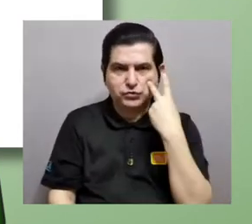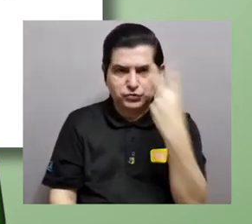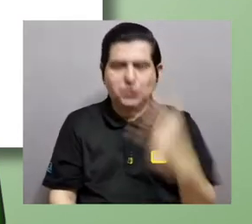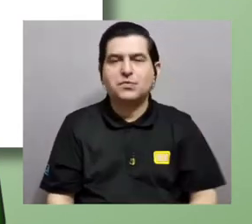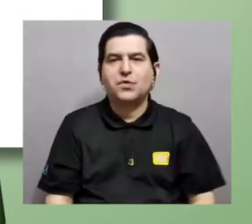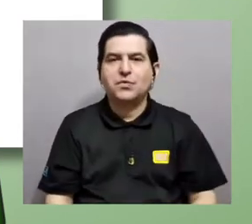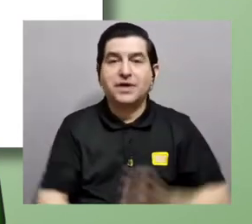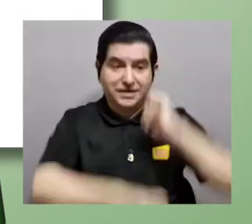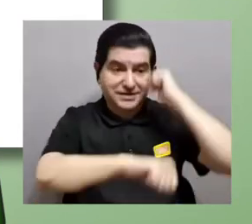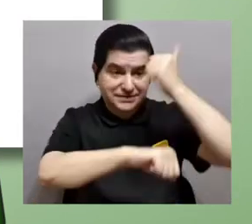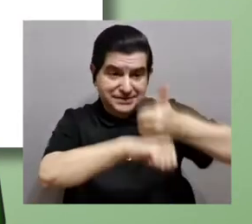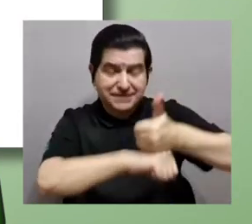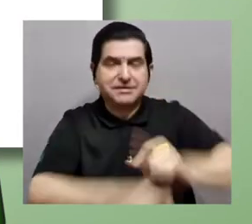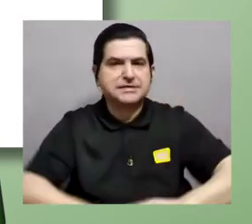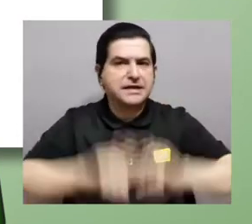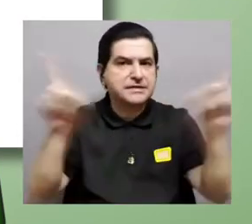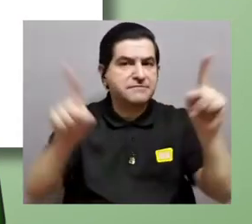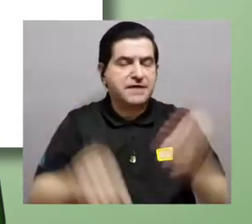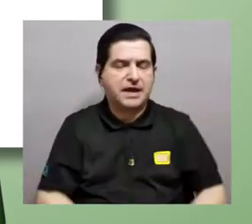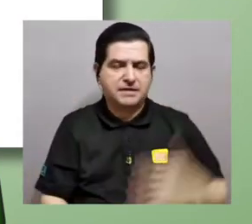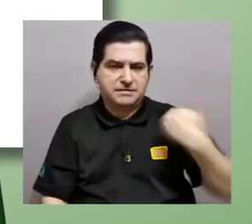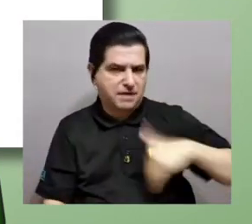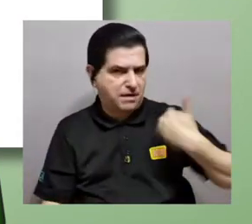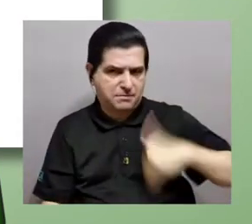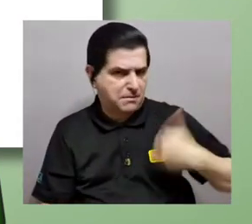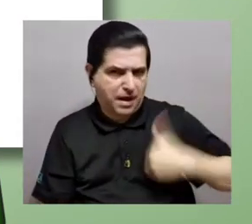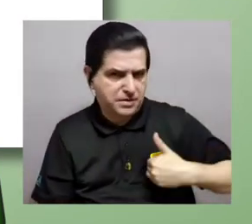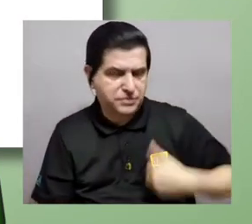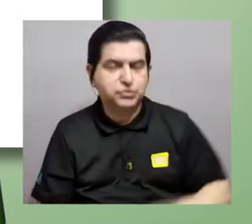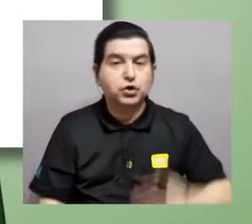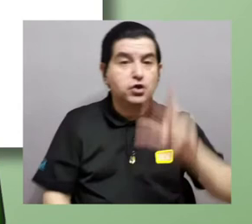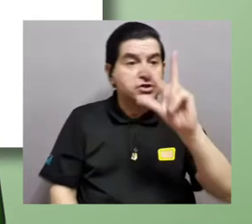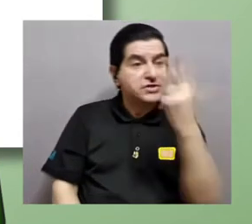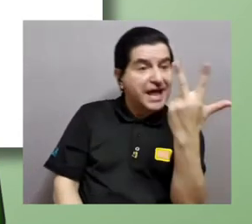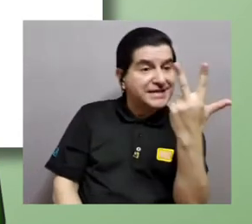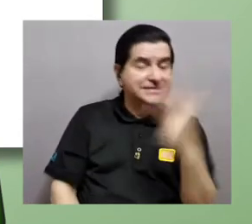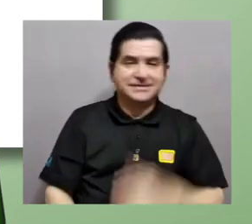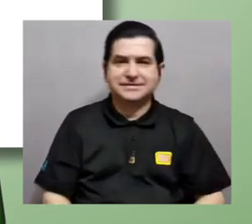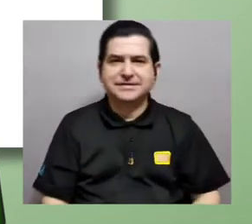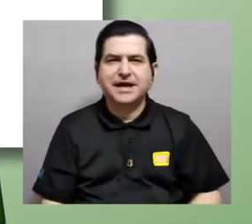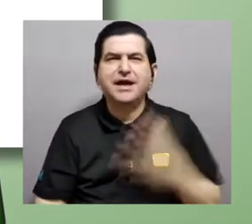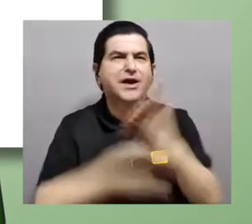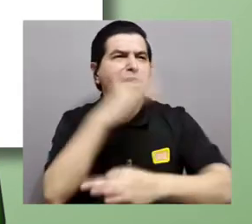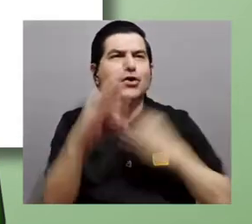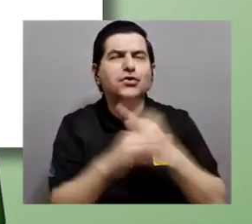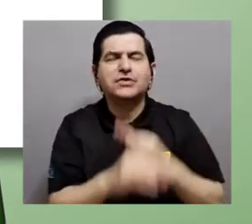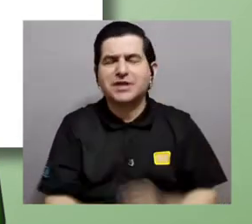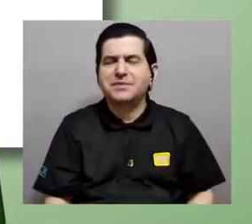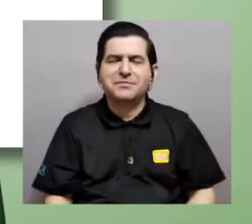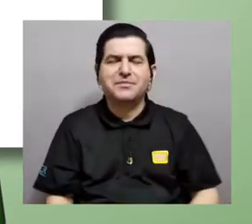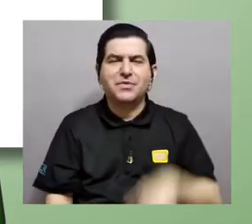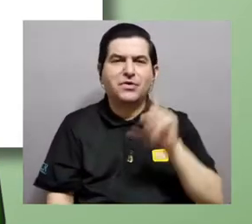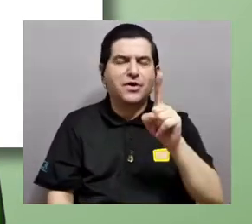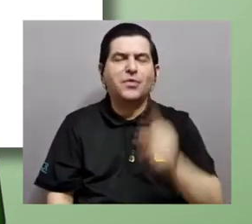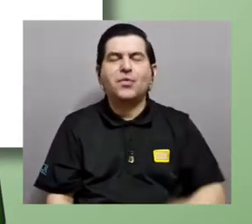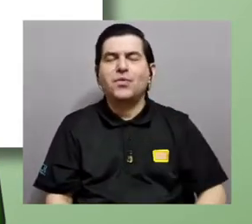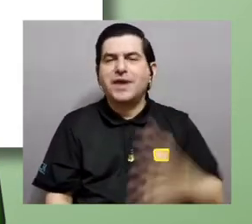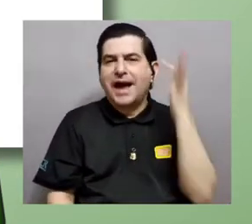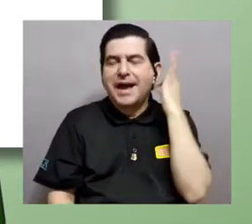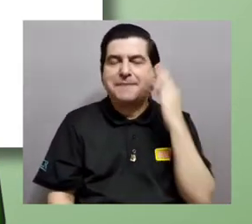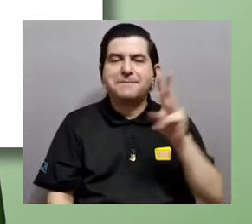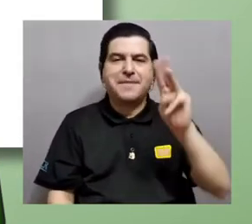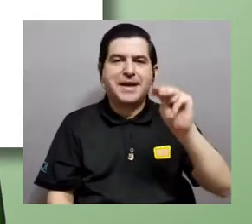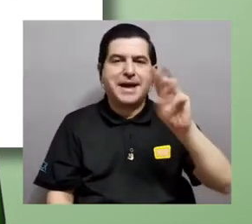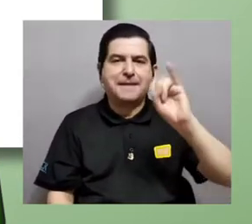marcadamente distintos de los machos. Y el tercero es un tipo de hembra mimética, que tiene un